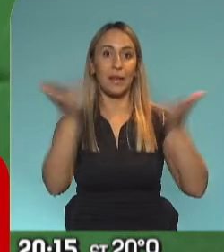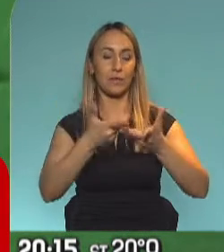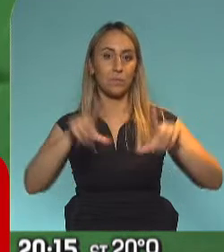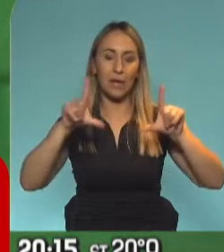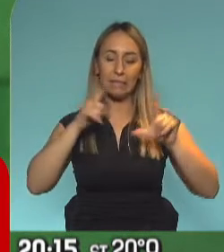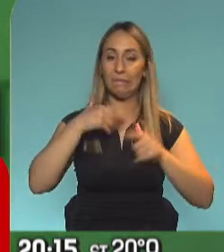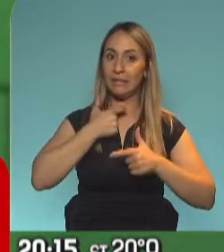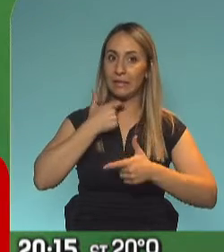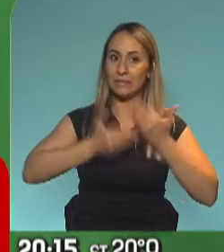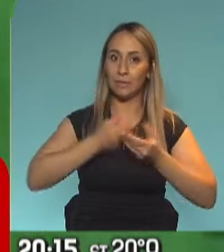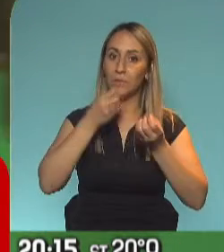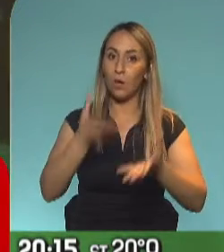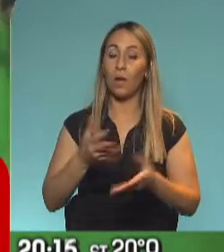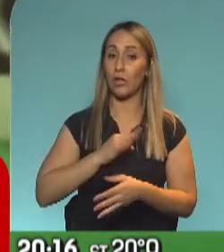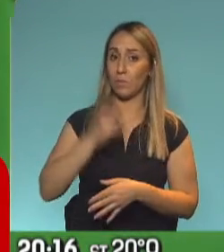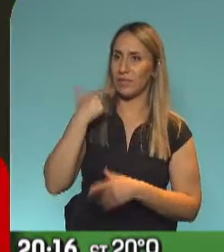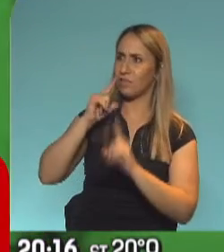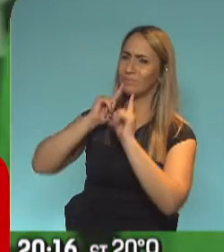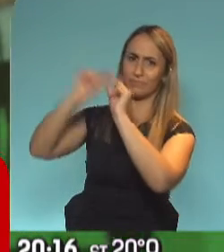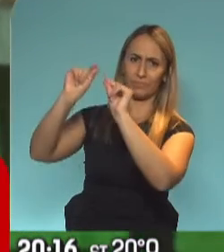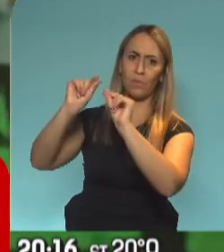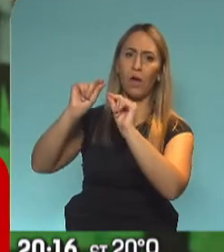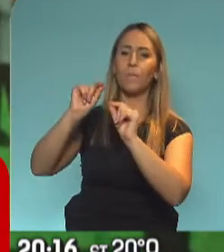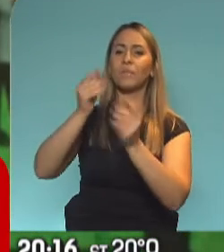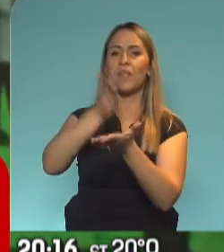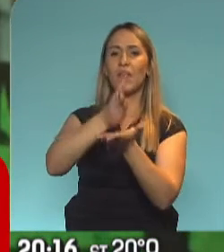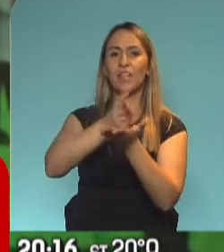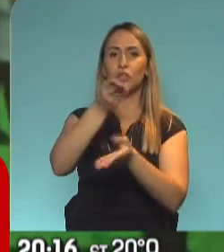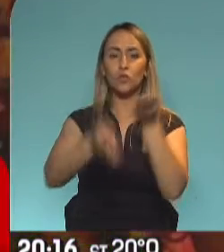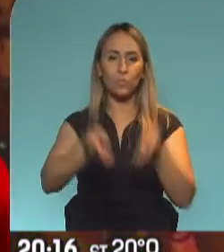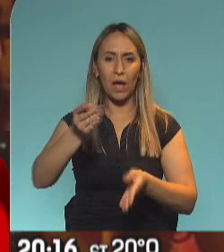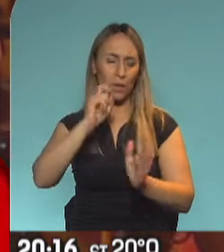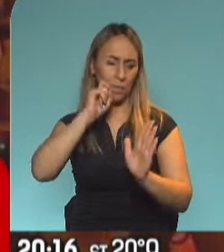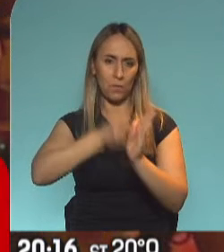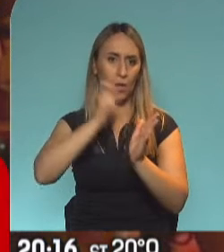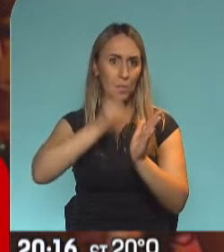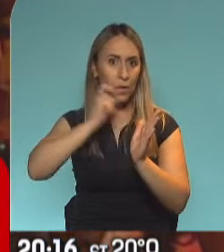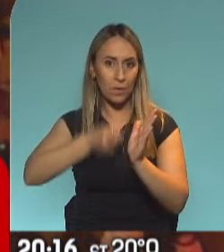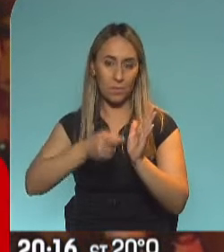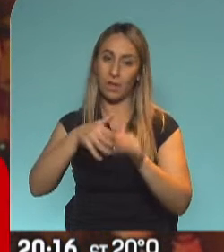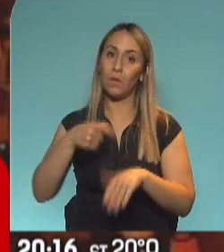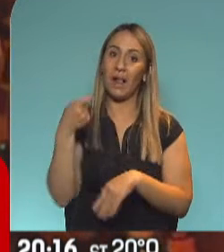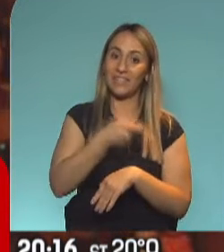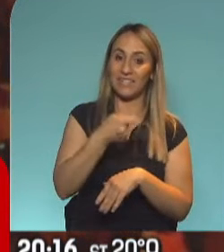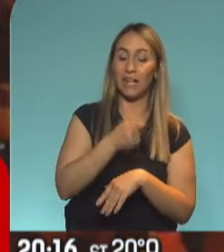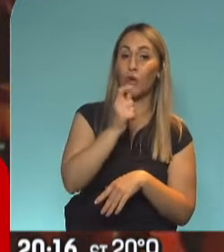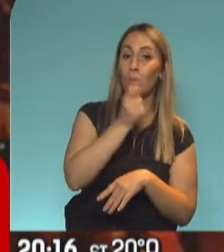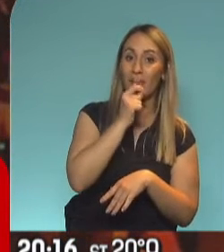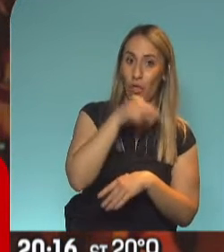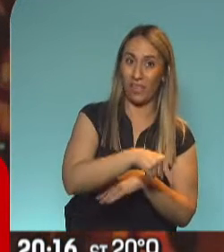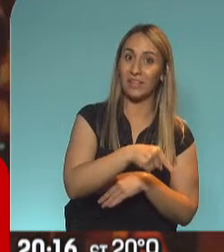pasado fue criticado por posibles violaciones a los derechos humanos vinculados sobre todo al asesinato de un periodista